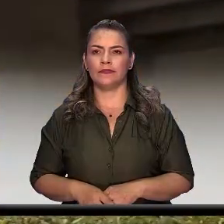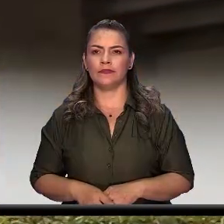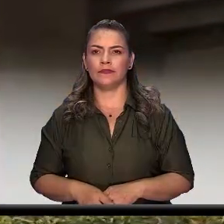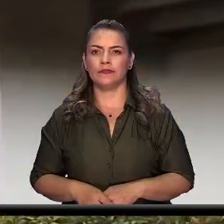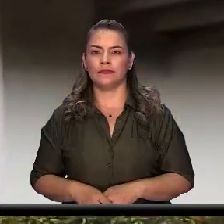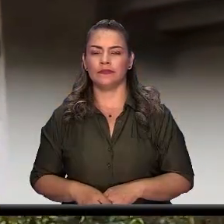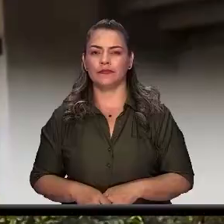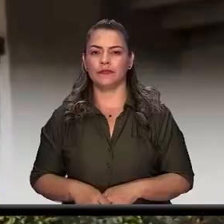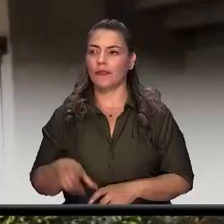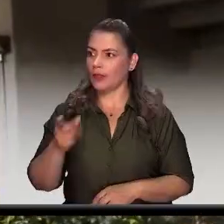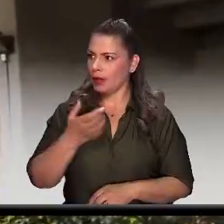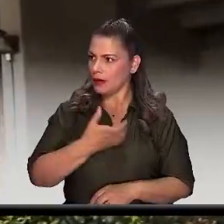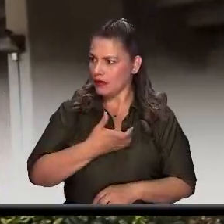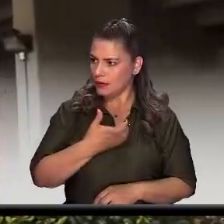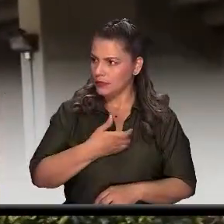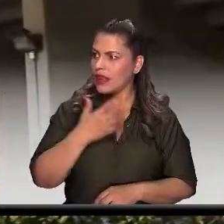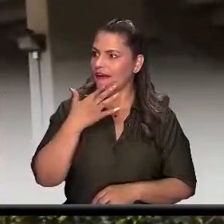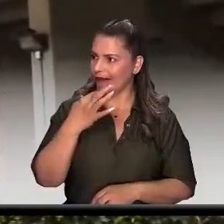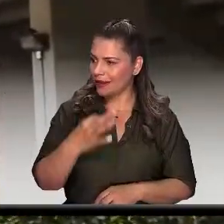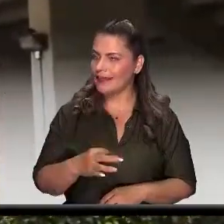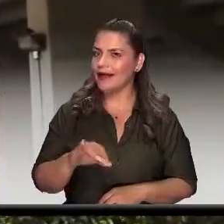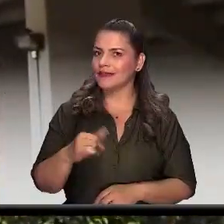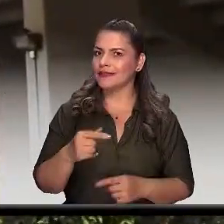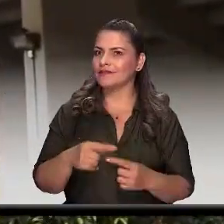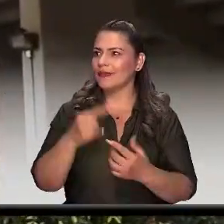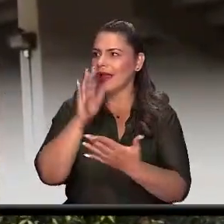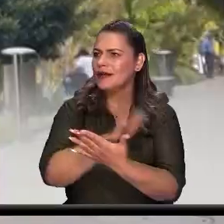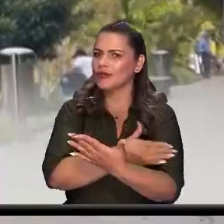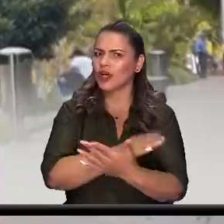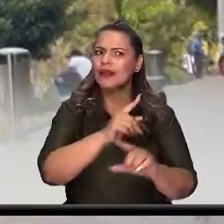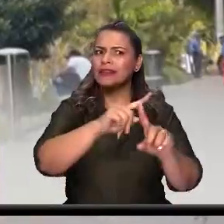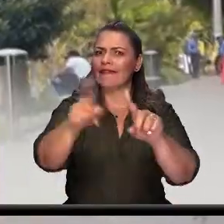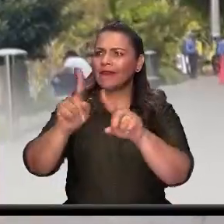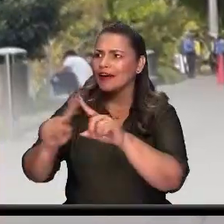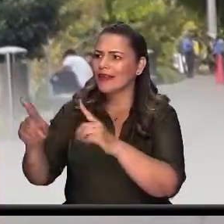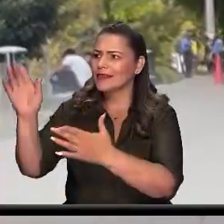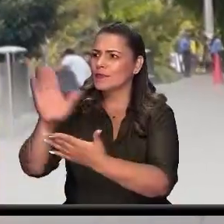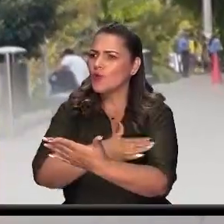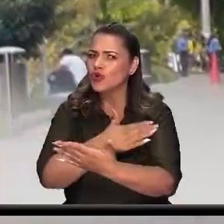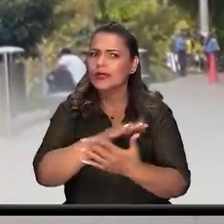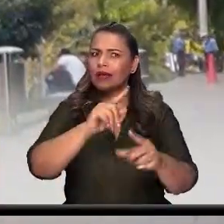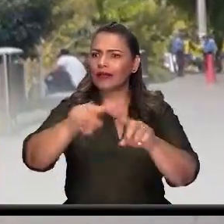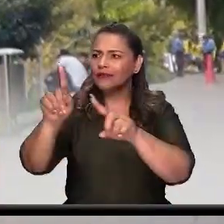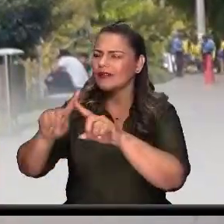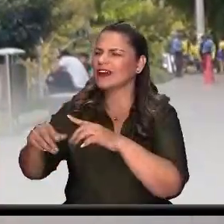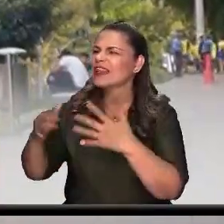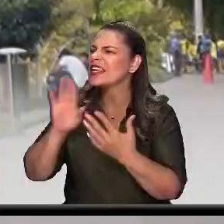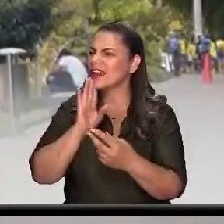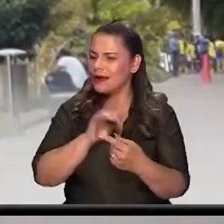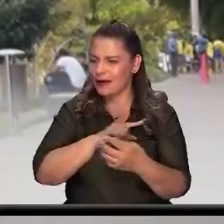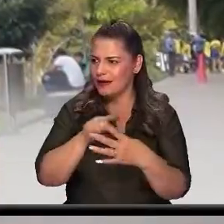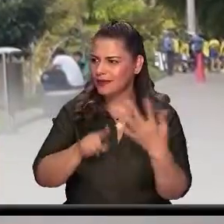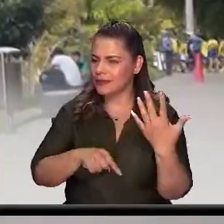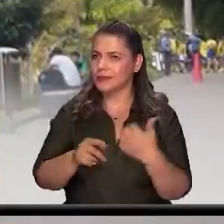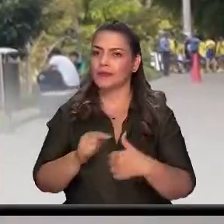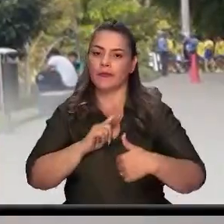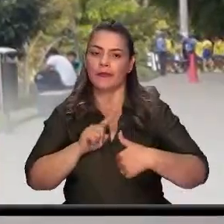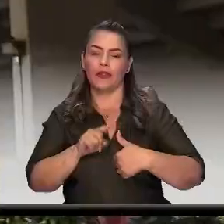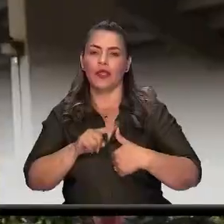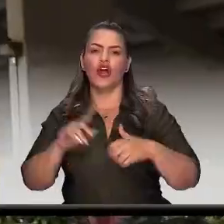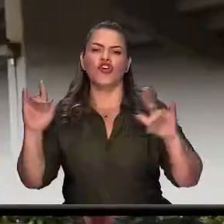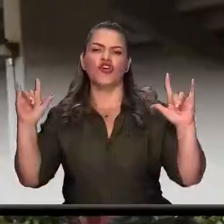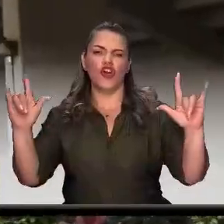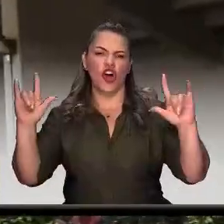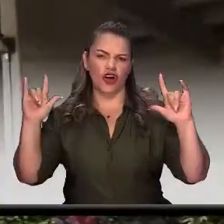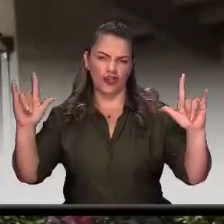Alcalde, para todos los gustos, hubo diferentes conciertos en estas fiestas. Contémosle a los itagüiseños de quiénes se trataron. Arrancamos con el rock, con Artercio